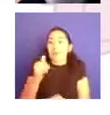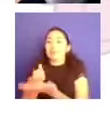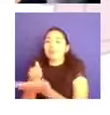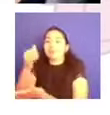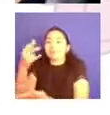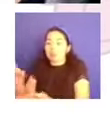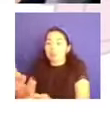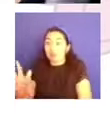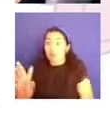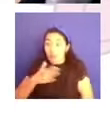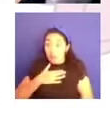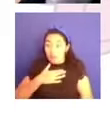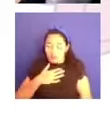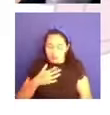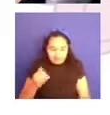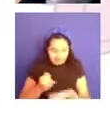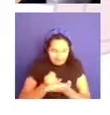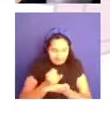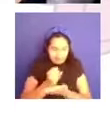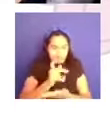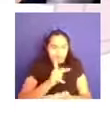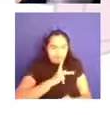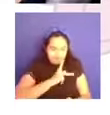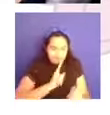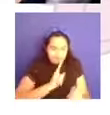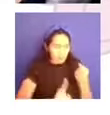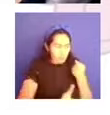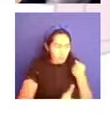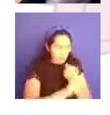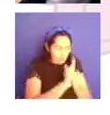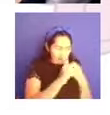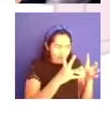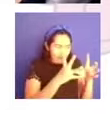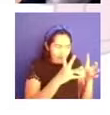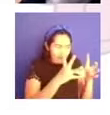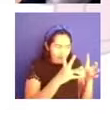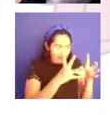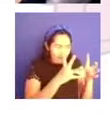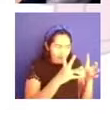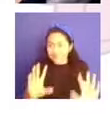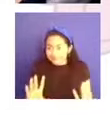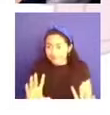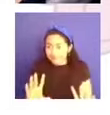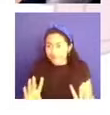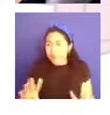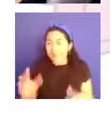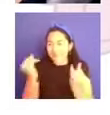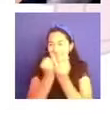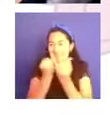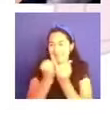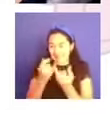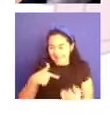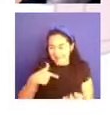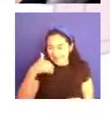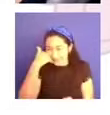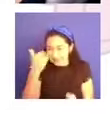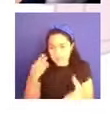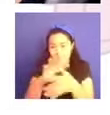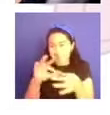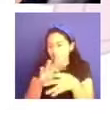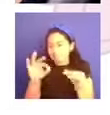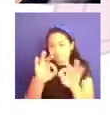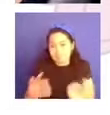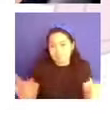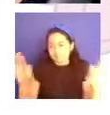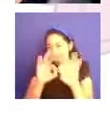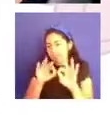Y algo también muy importante que quiero dejar muy claro en esta parte de esta charla, ¿no? Y de lo que es la salud mental, por eso les decía, vayan